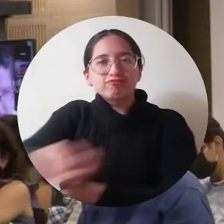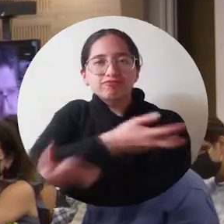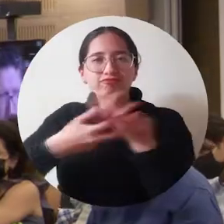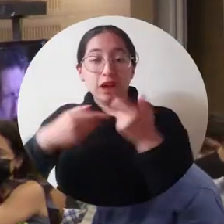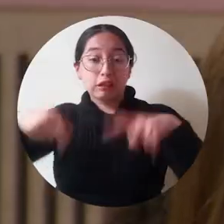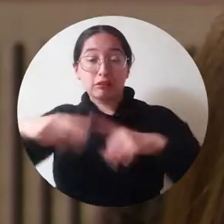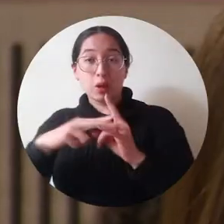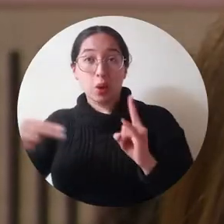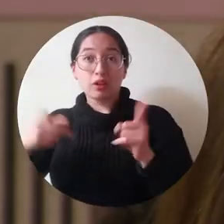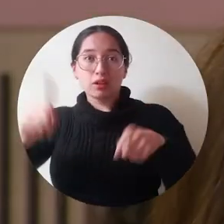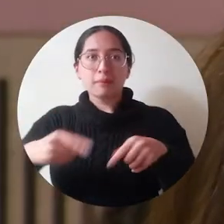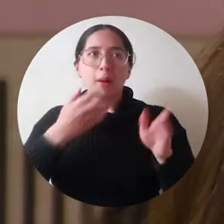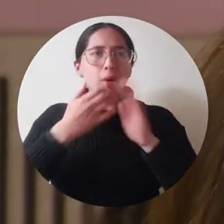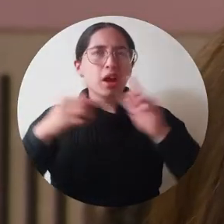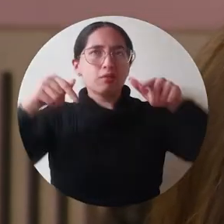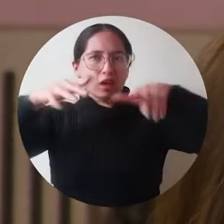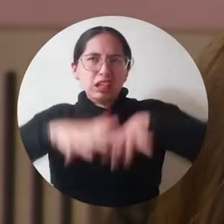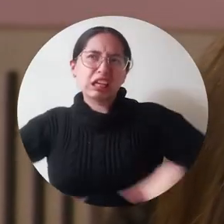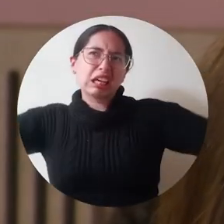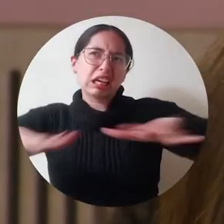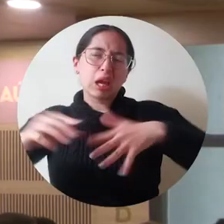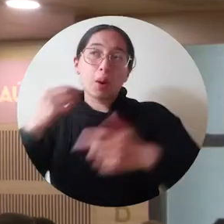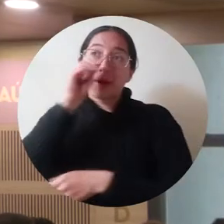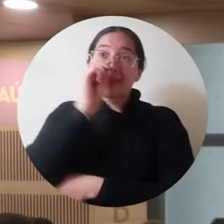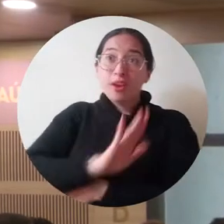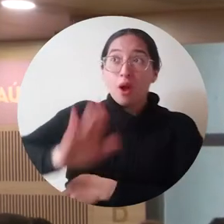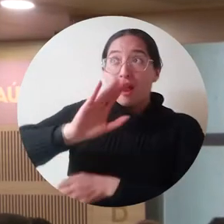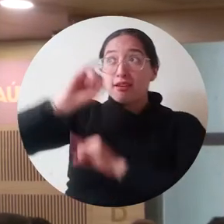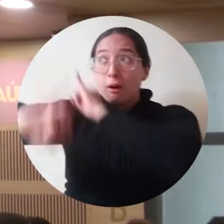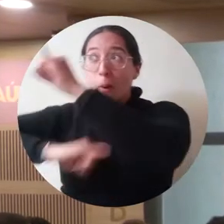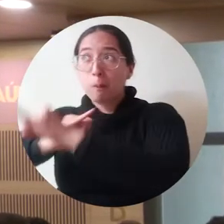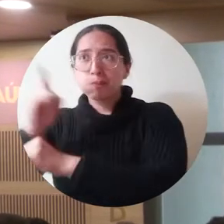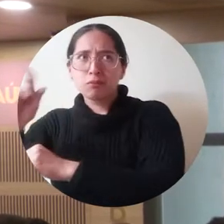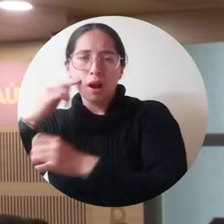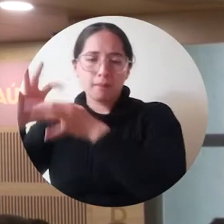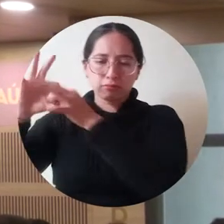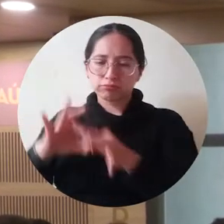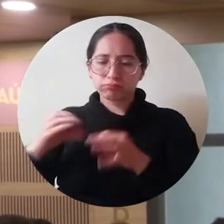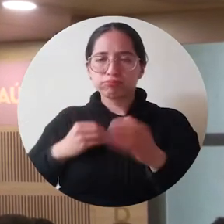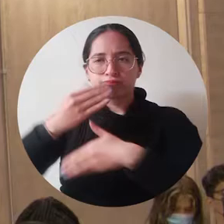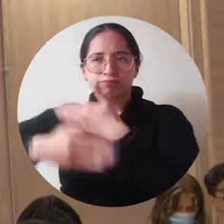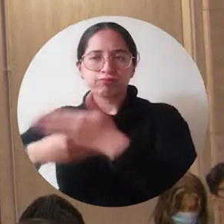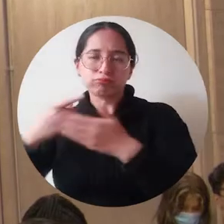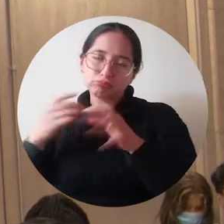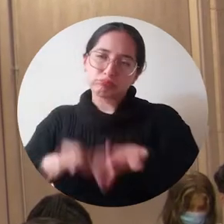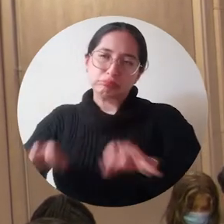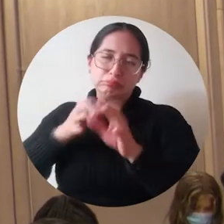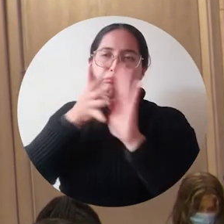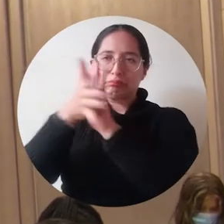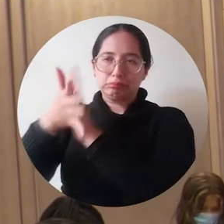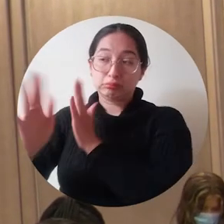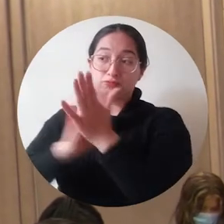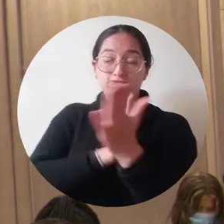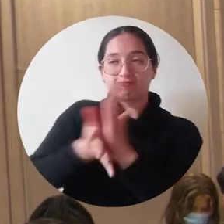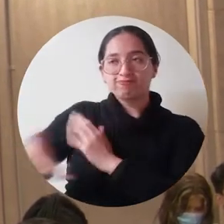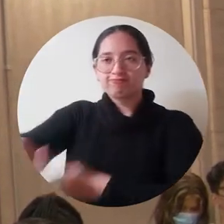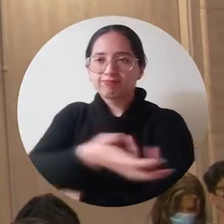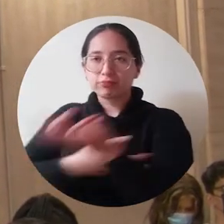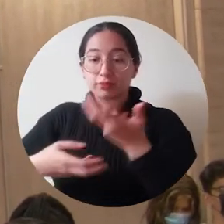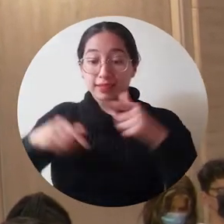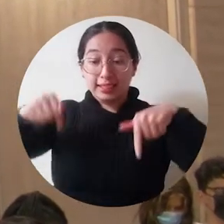universidad, como espacio académico, se conecta con su territorio, con lo nacional y con lo internacional. Bueno, evidentemente que